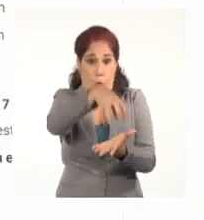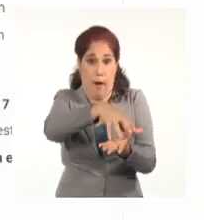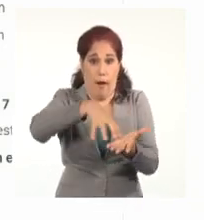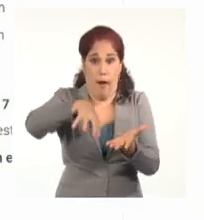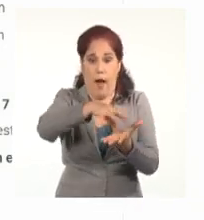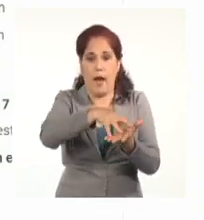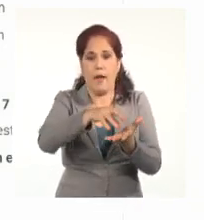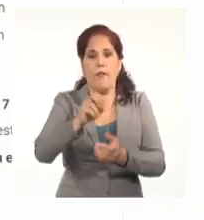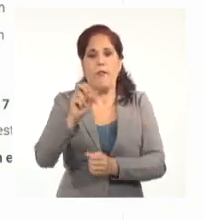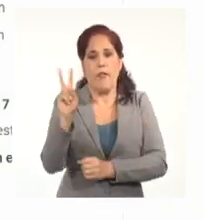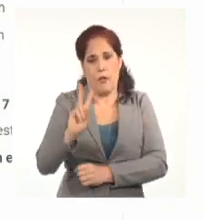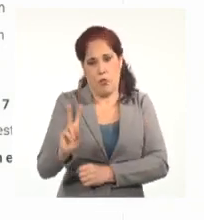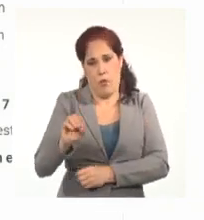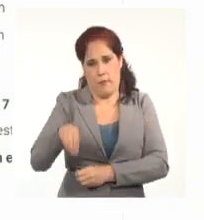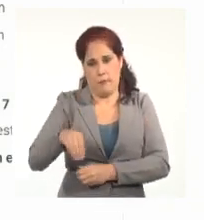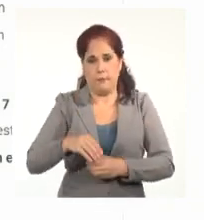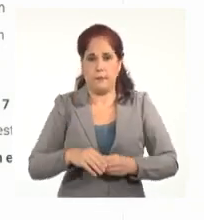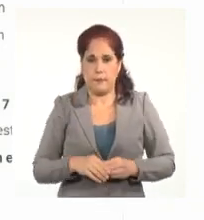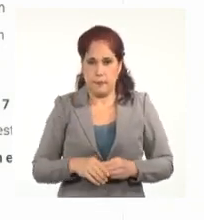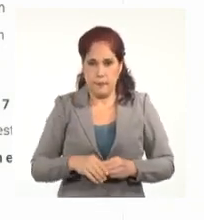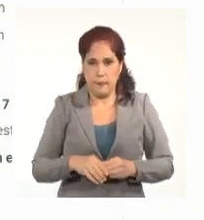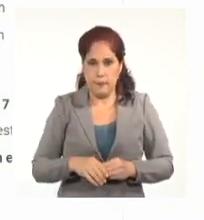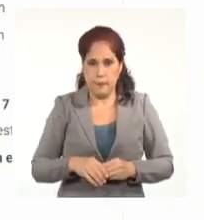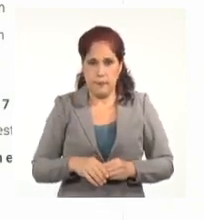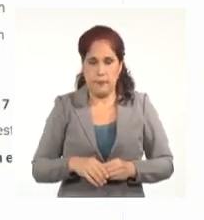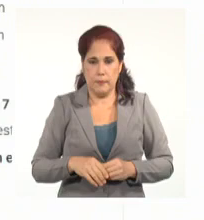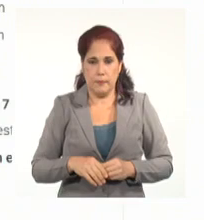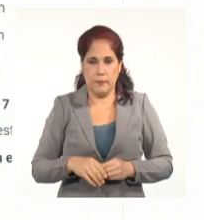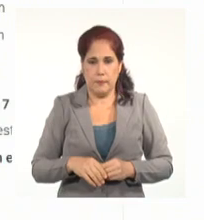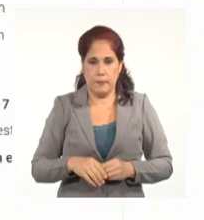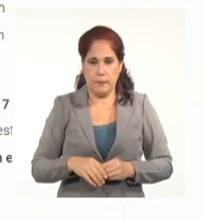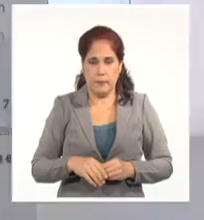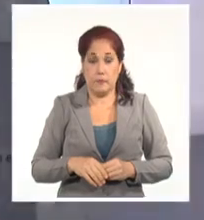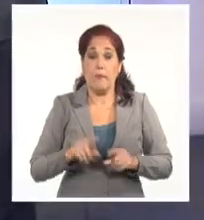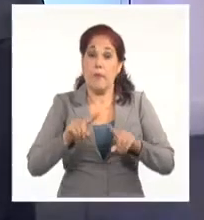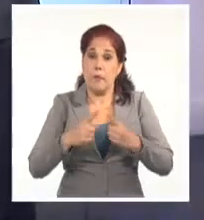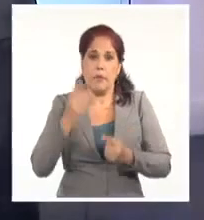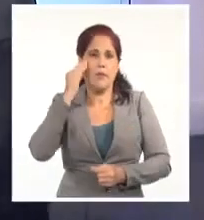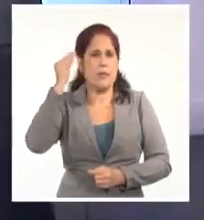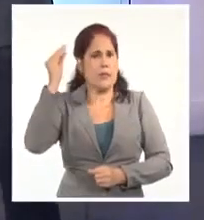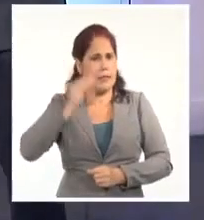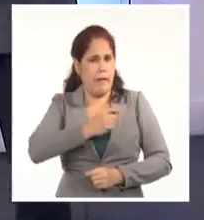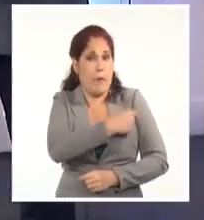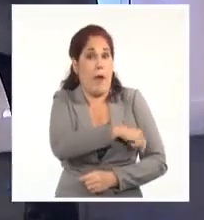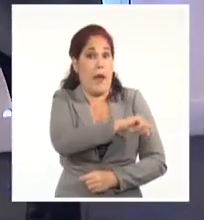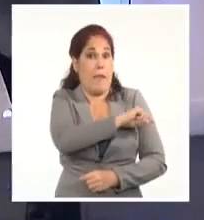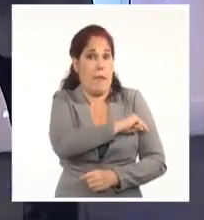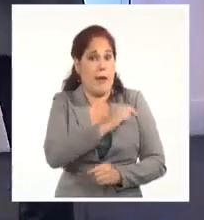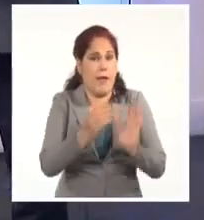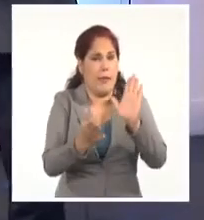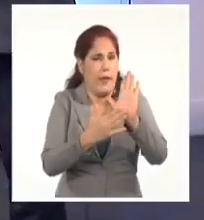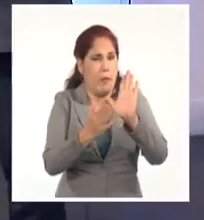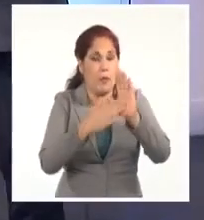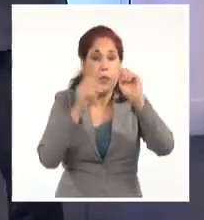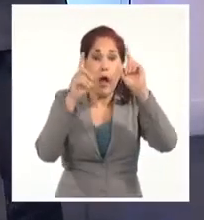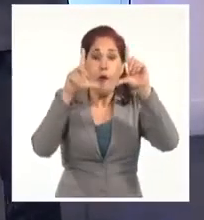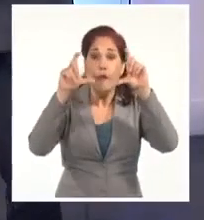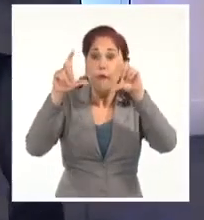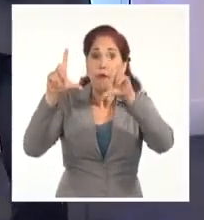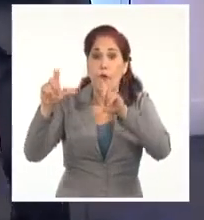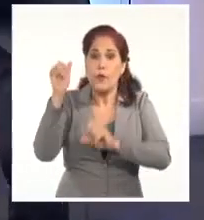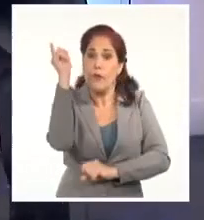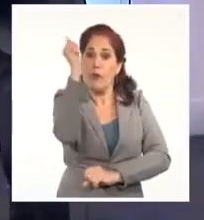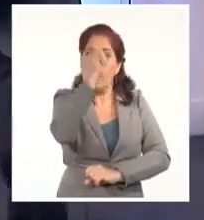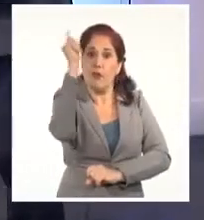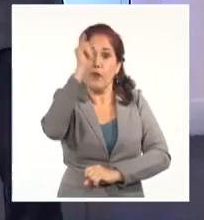avenida Guzmán Blanco, en ese hermano país sudamericano. Incluso el medio español muestra también fotografías y videos del